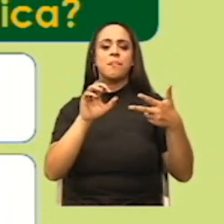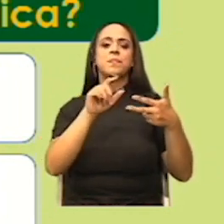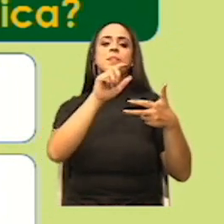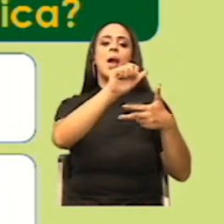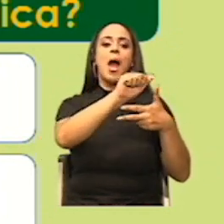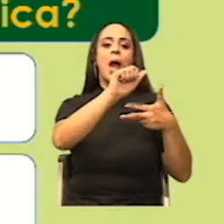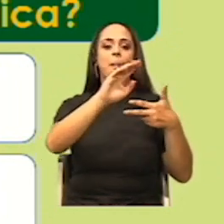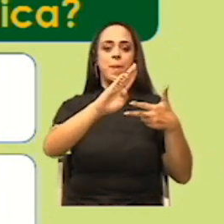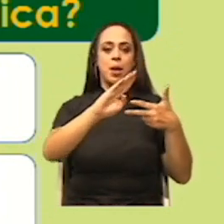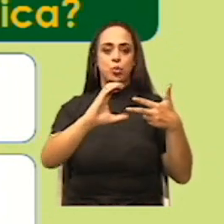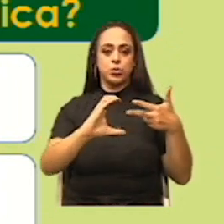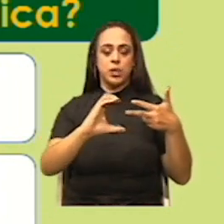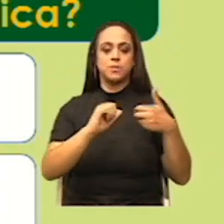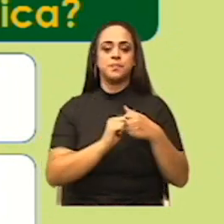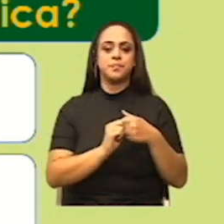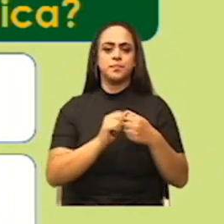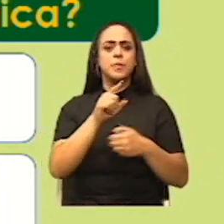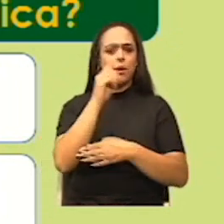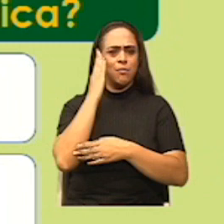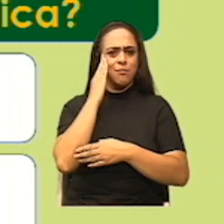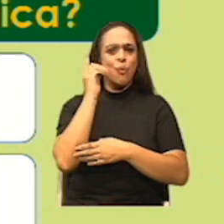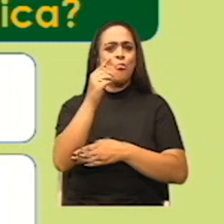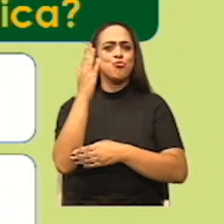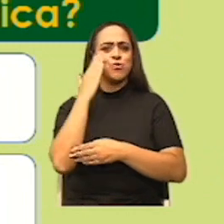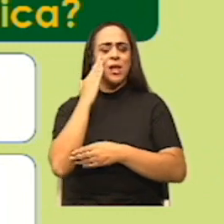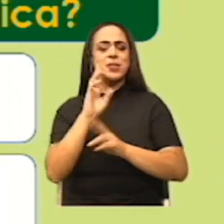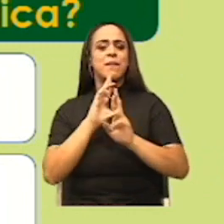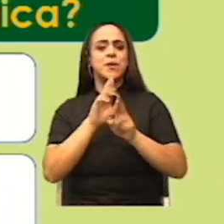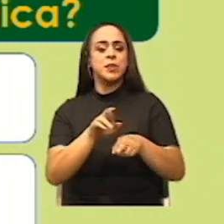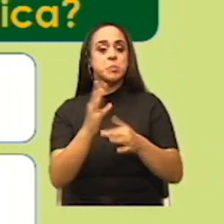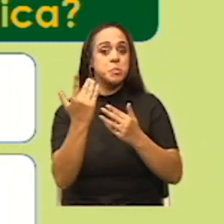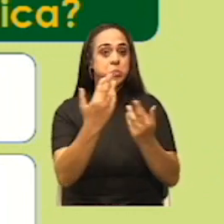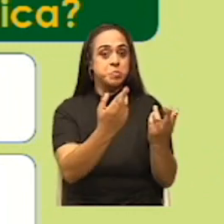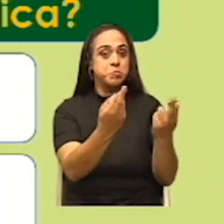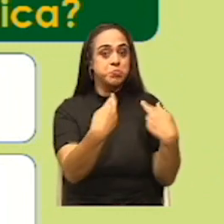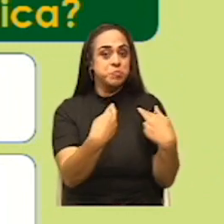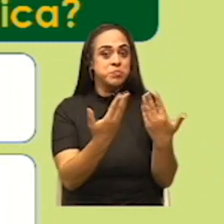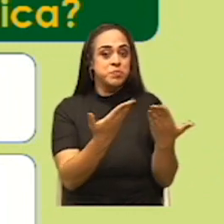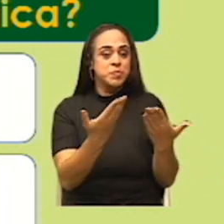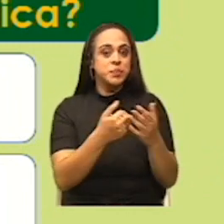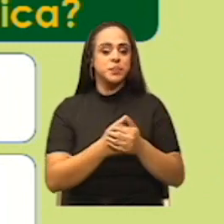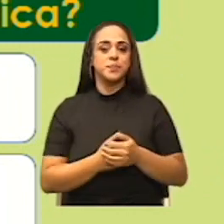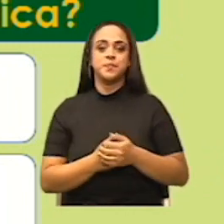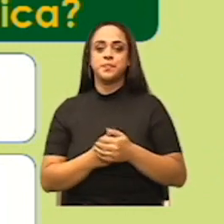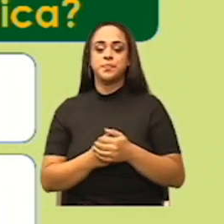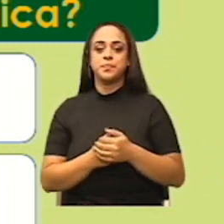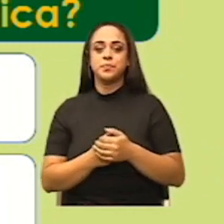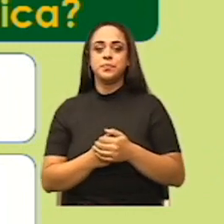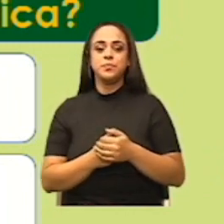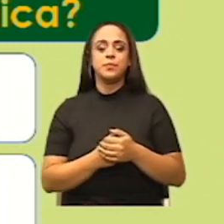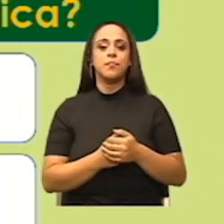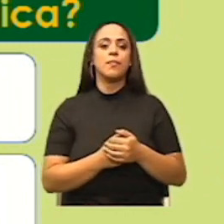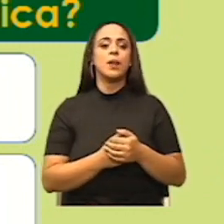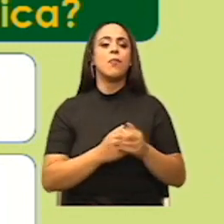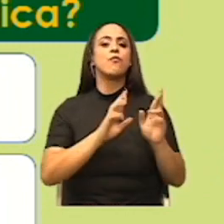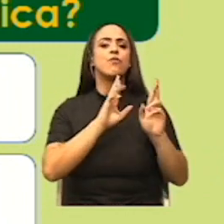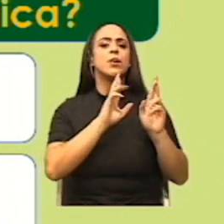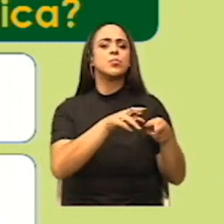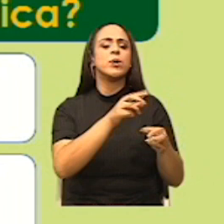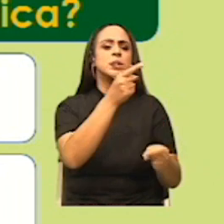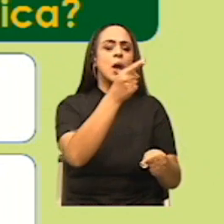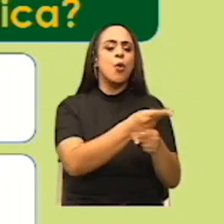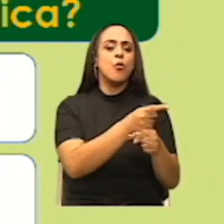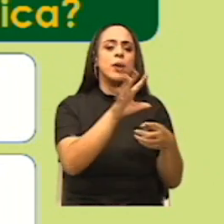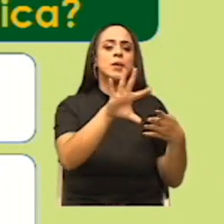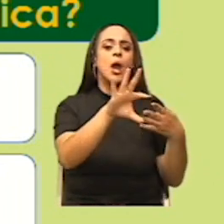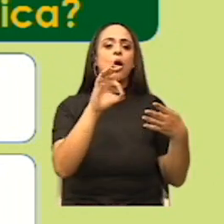o C. Bueno, yo sé que ustedes saben. Así que escuchemos a ver cuál es la respuesta correcta. Profe, la respuesta correcta es la